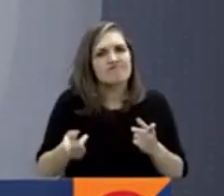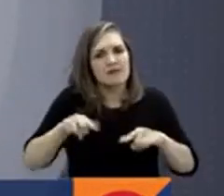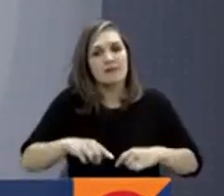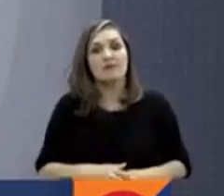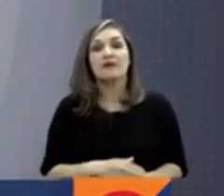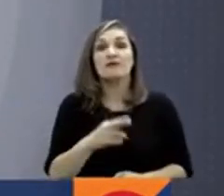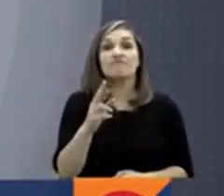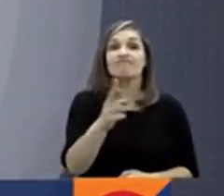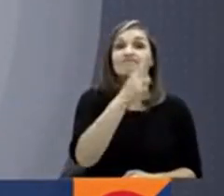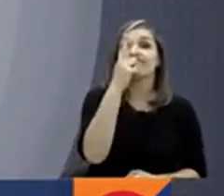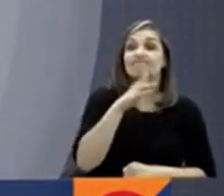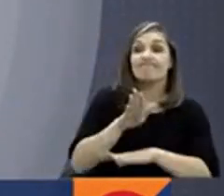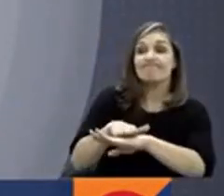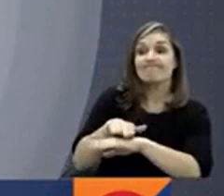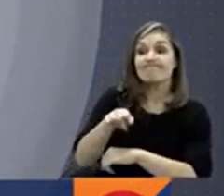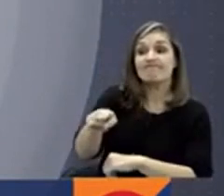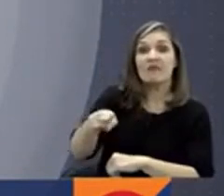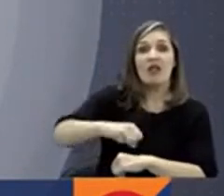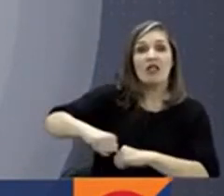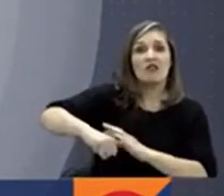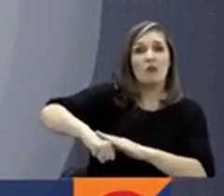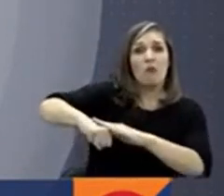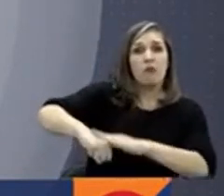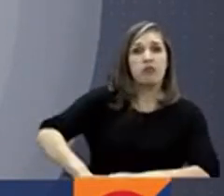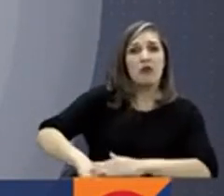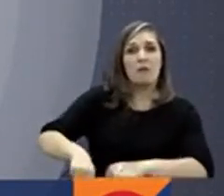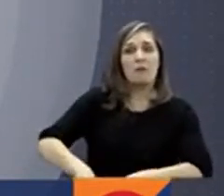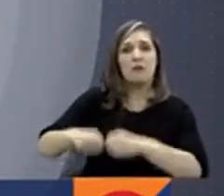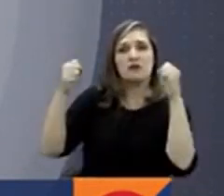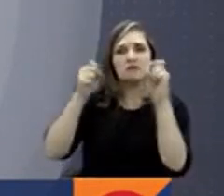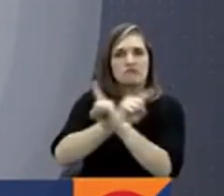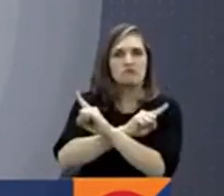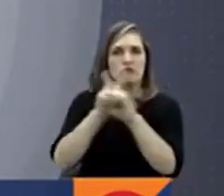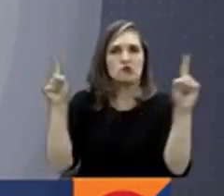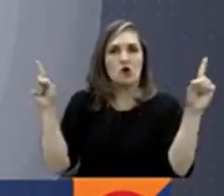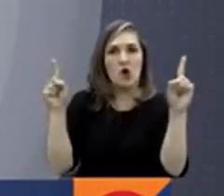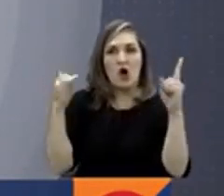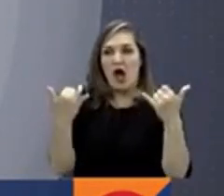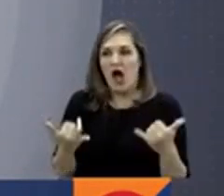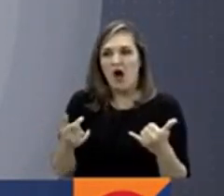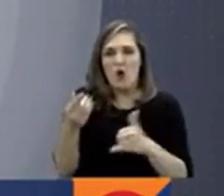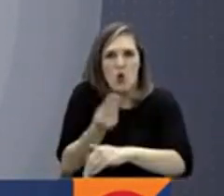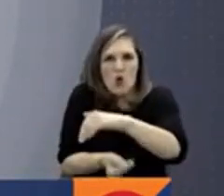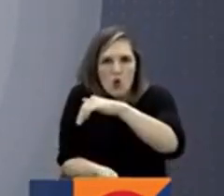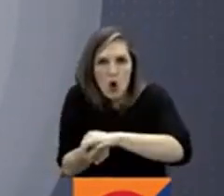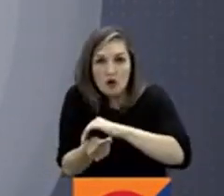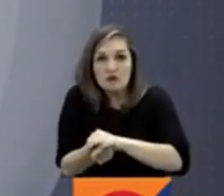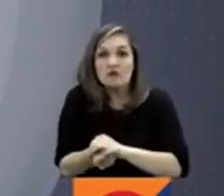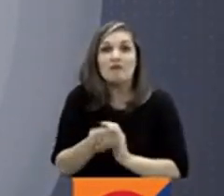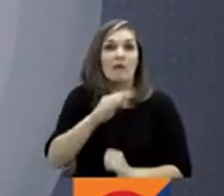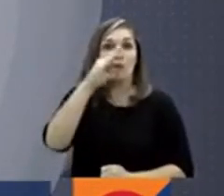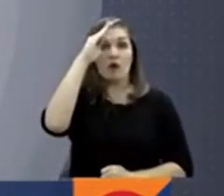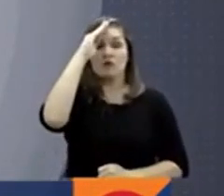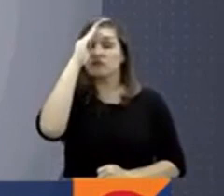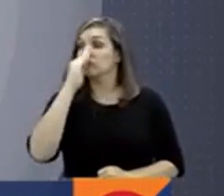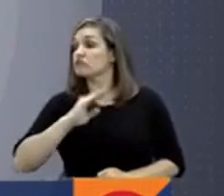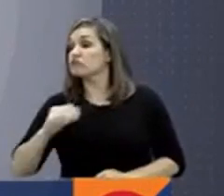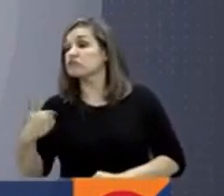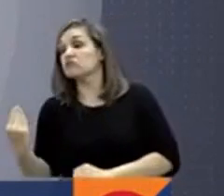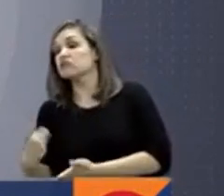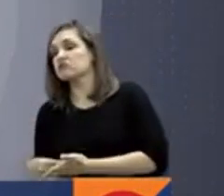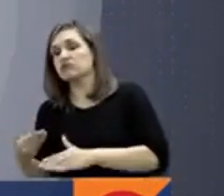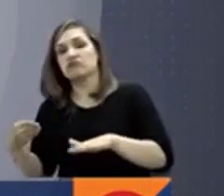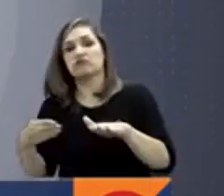reiterar la necesidad de erradicar todos estos focos de corrupción que claramente han permitido que